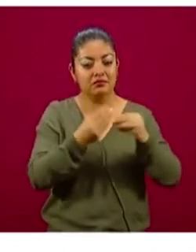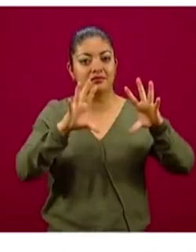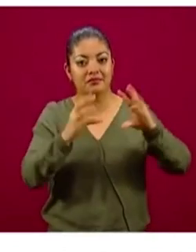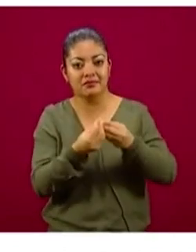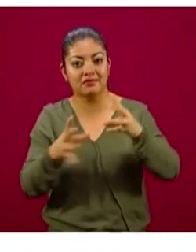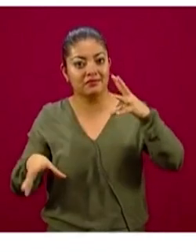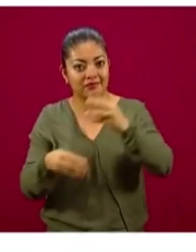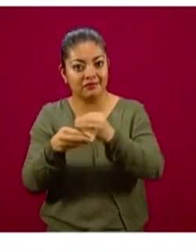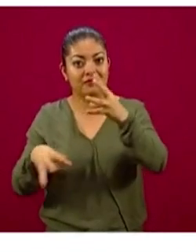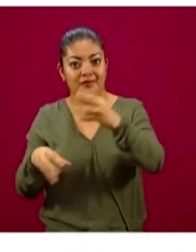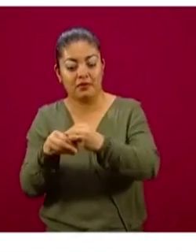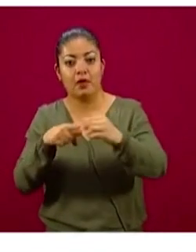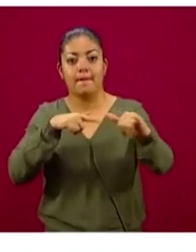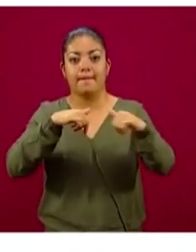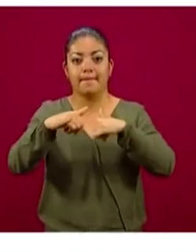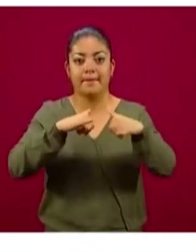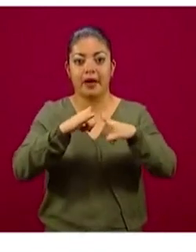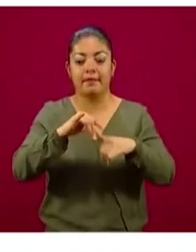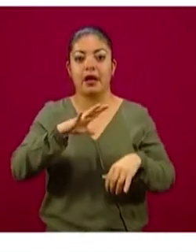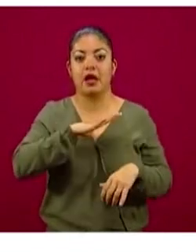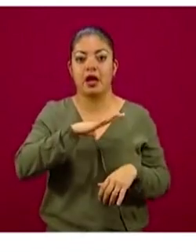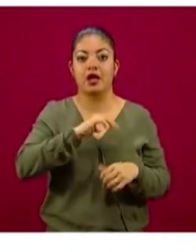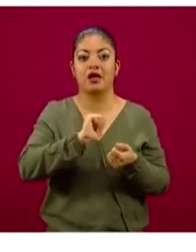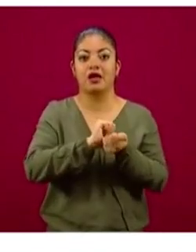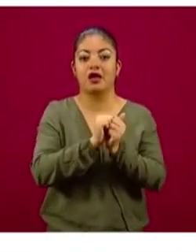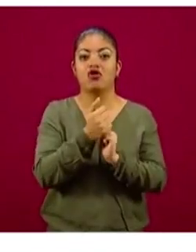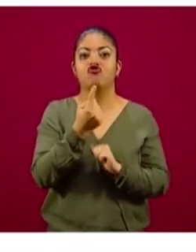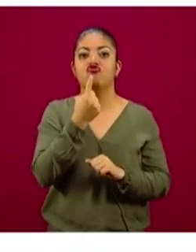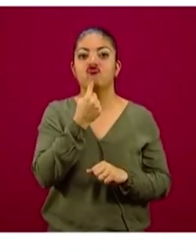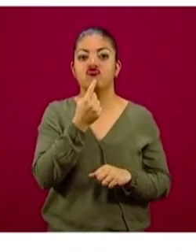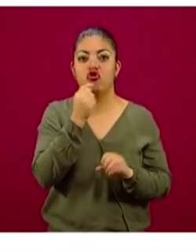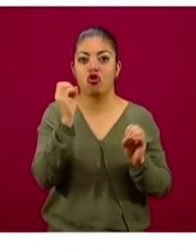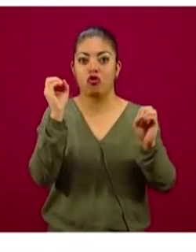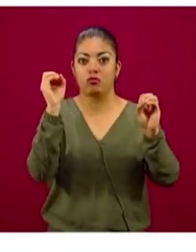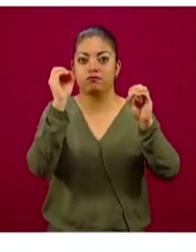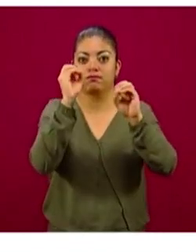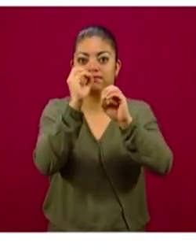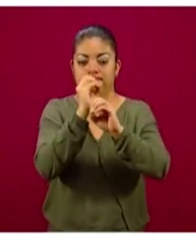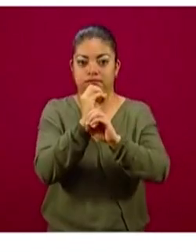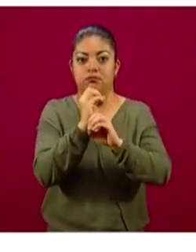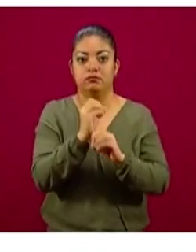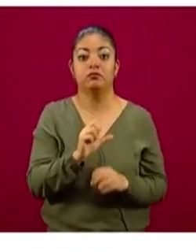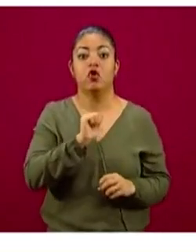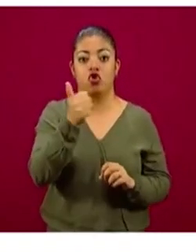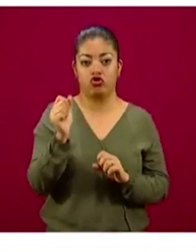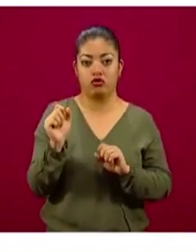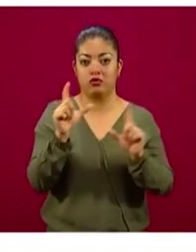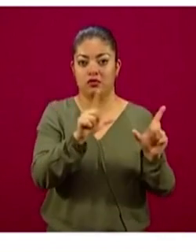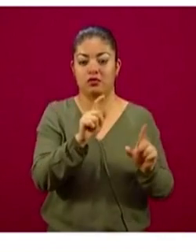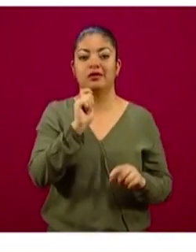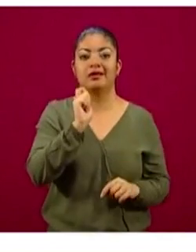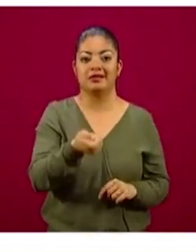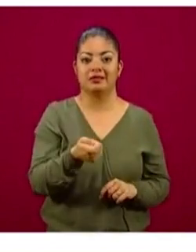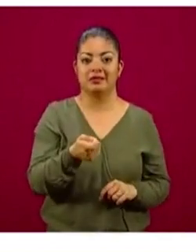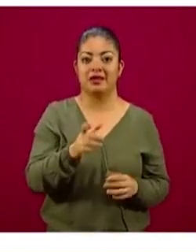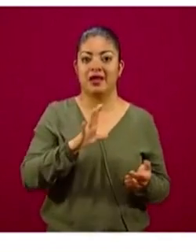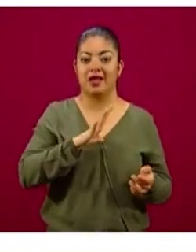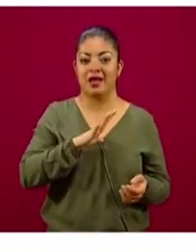acumulados el mapa se va poniendo cada vez en los tonos rojos más oscuros. En la siguiente diapositiva lo que vemos es la